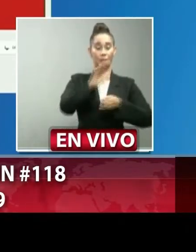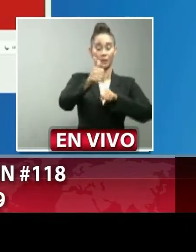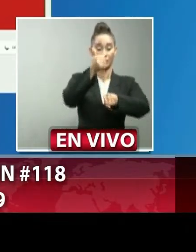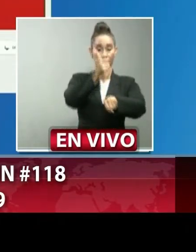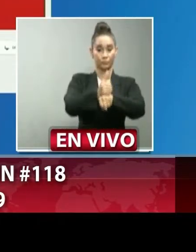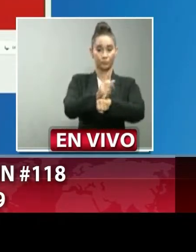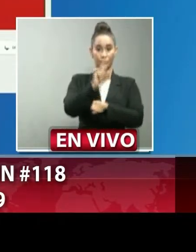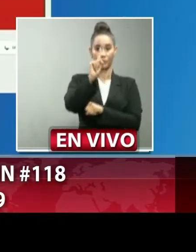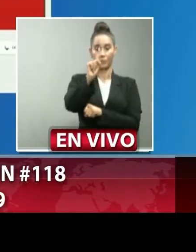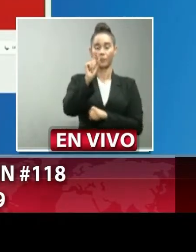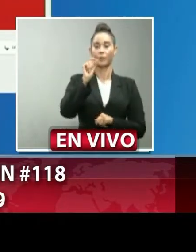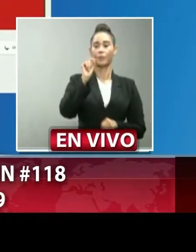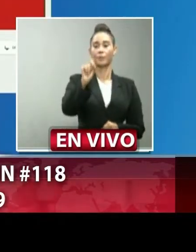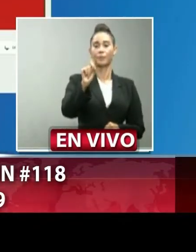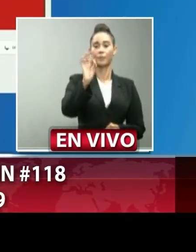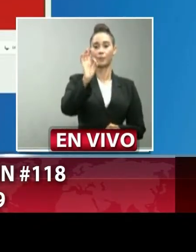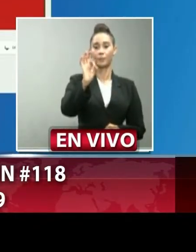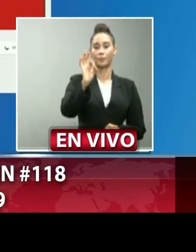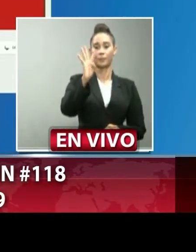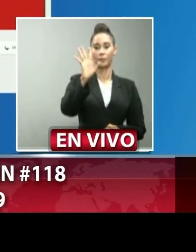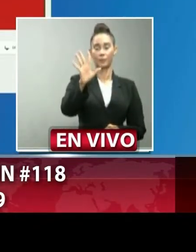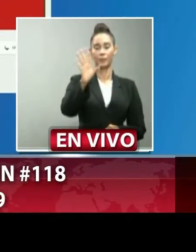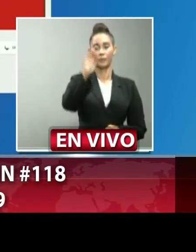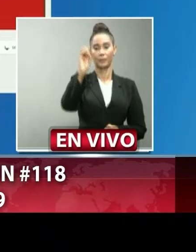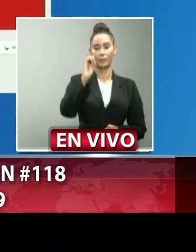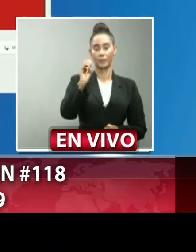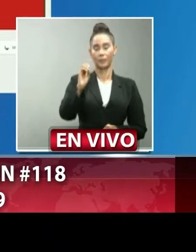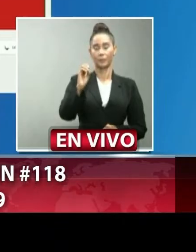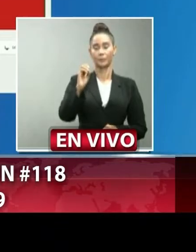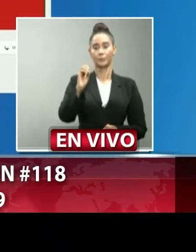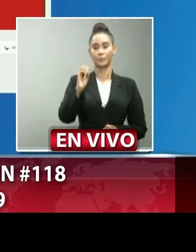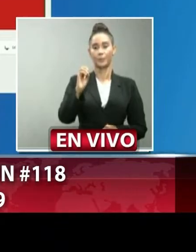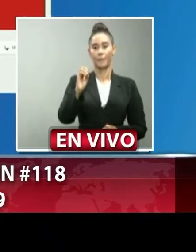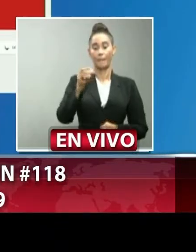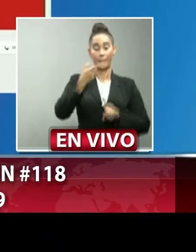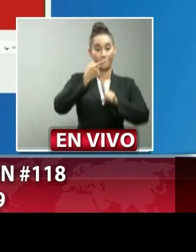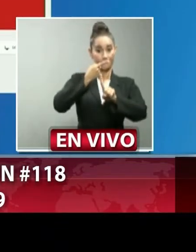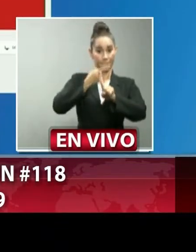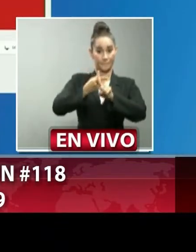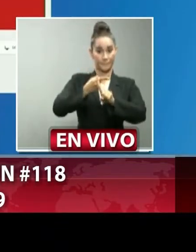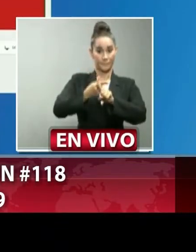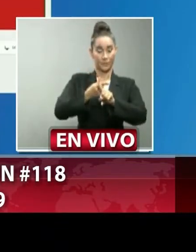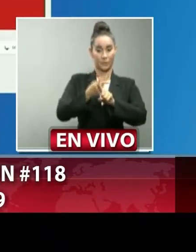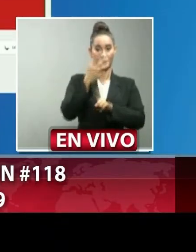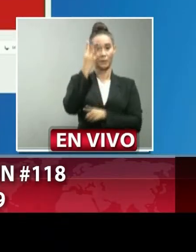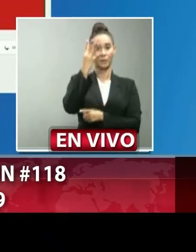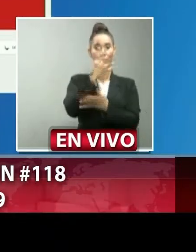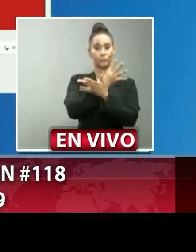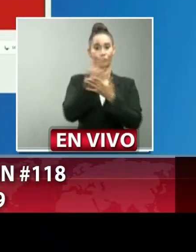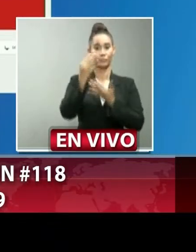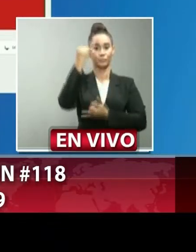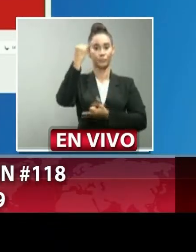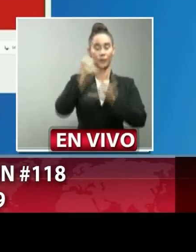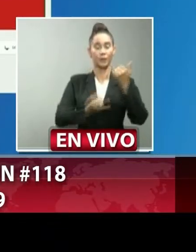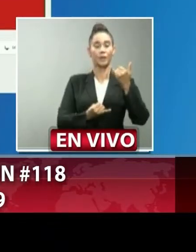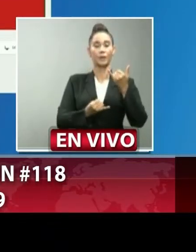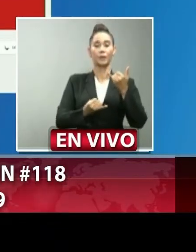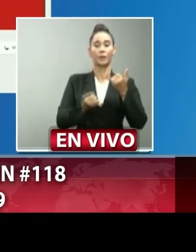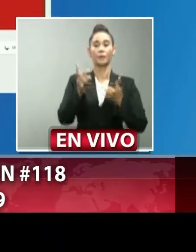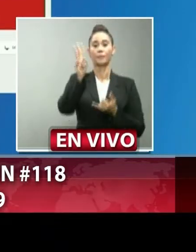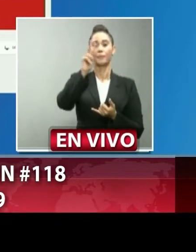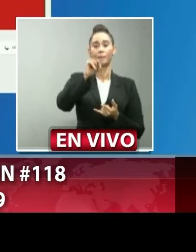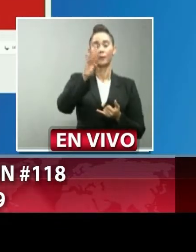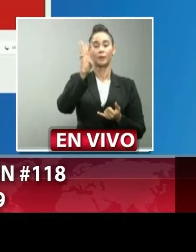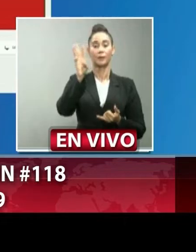en 1.95% y la positividad de las últimas cuatro semanas en